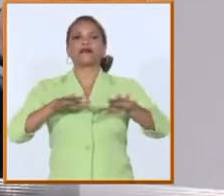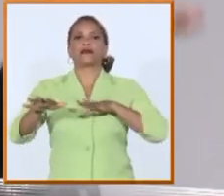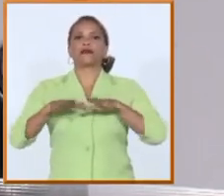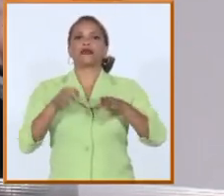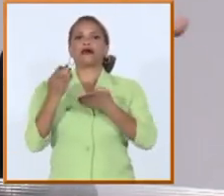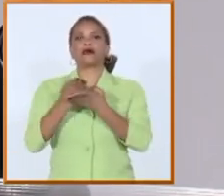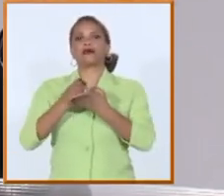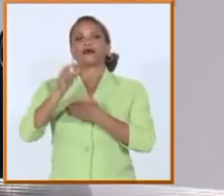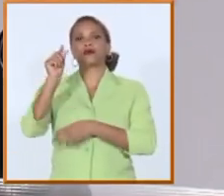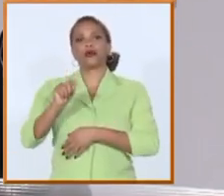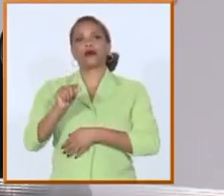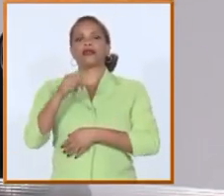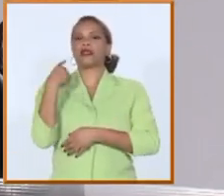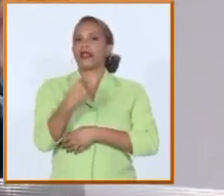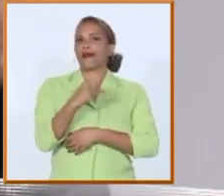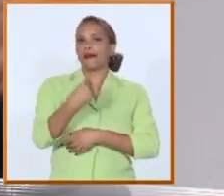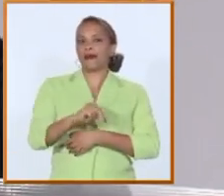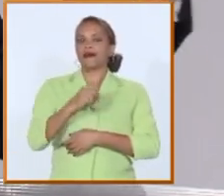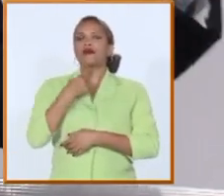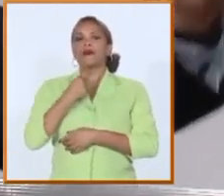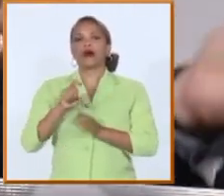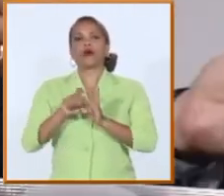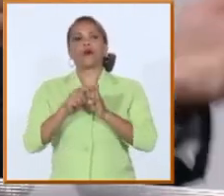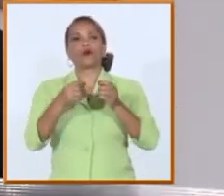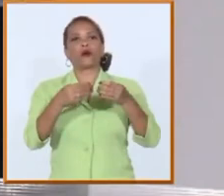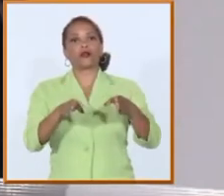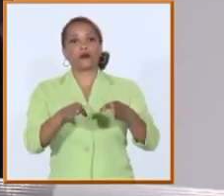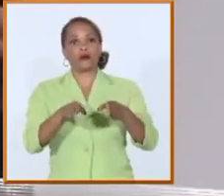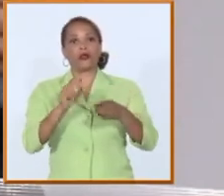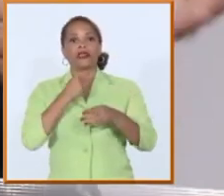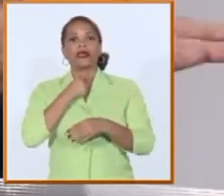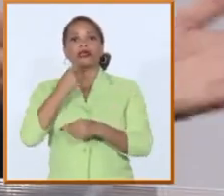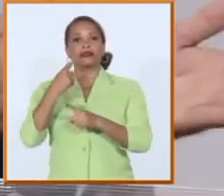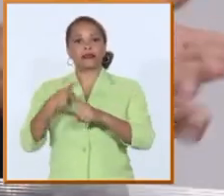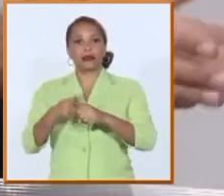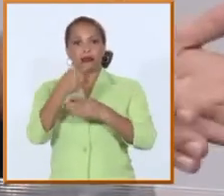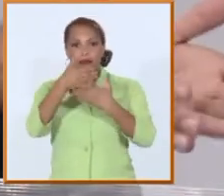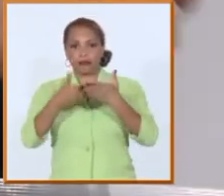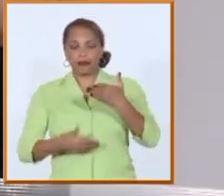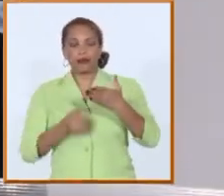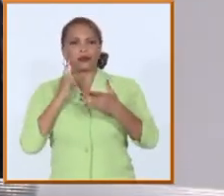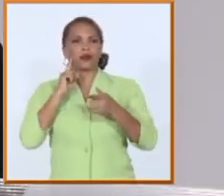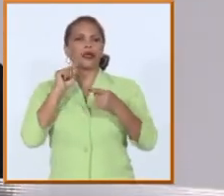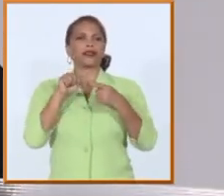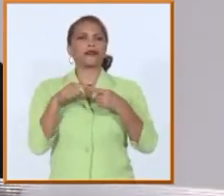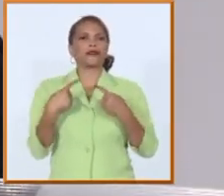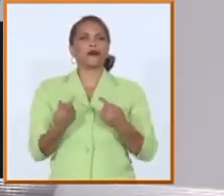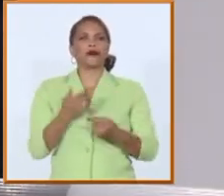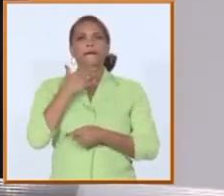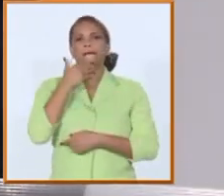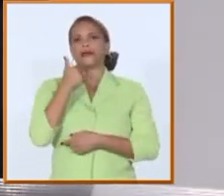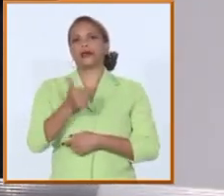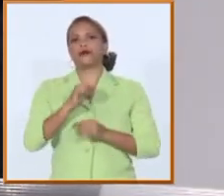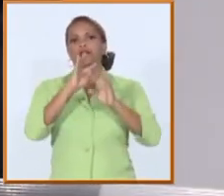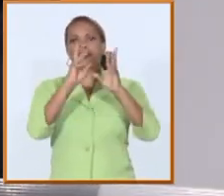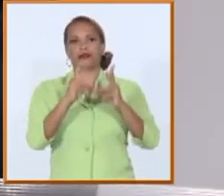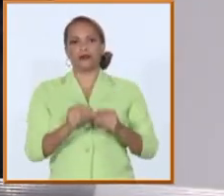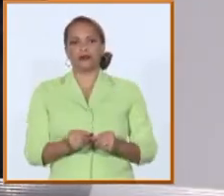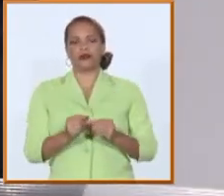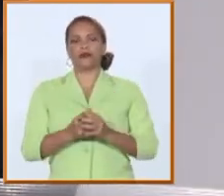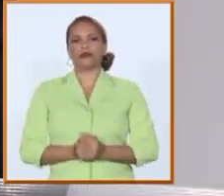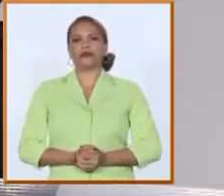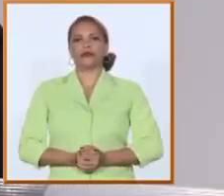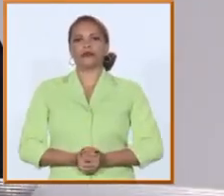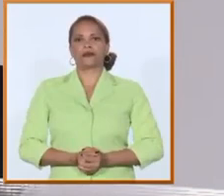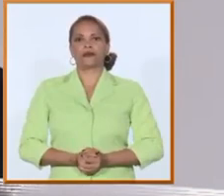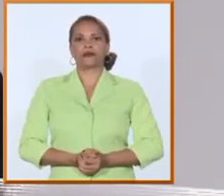quisieran acudir a esa convocatoria y que tuvieran con el objetivo lógicamente de tener mejores resultados en estos exámenes de